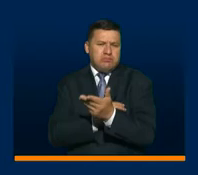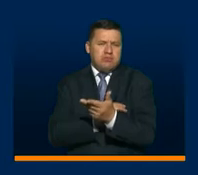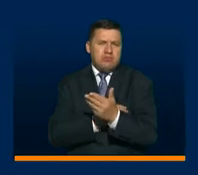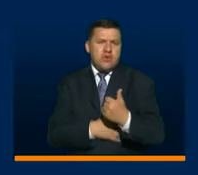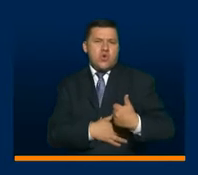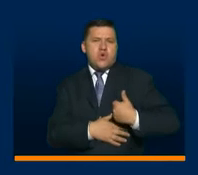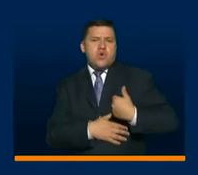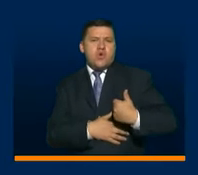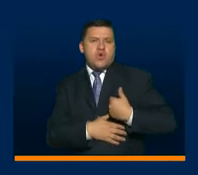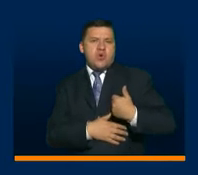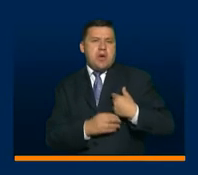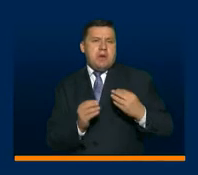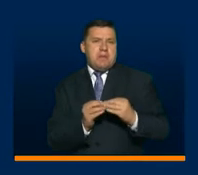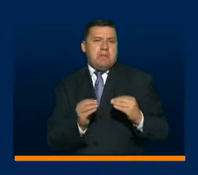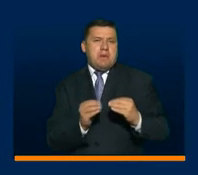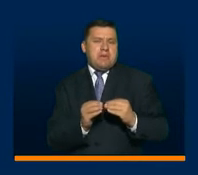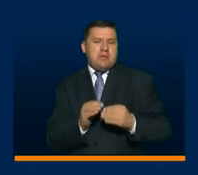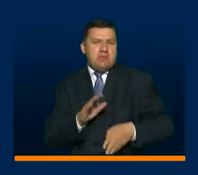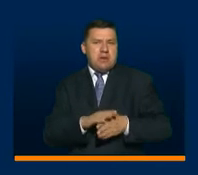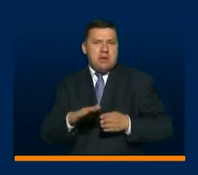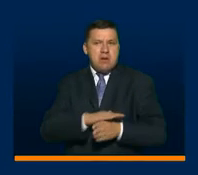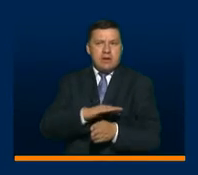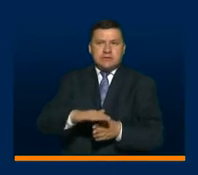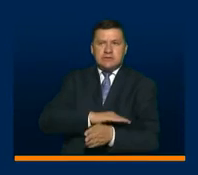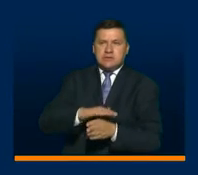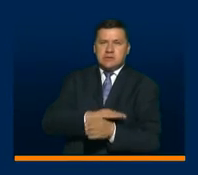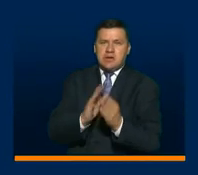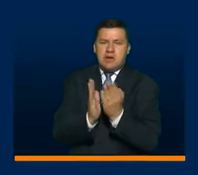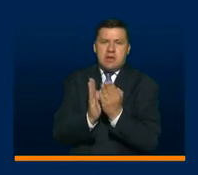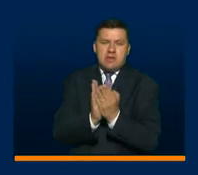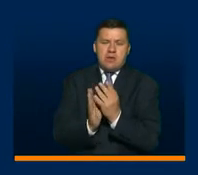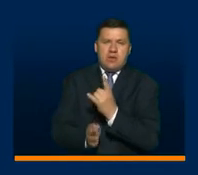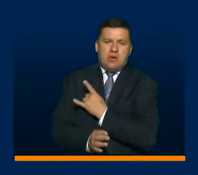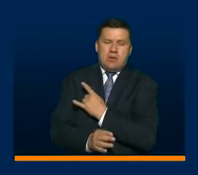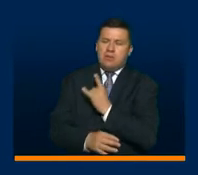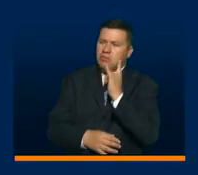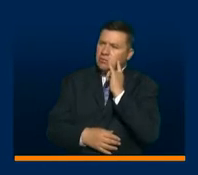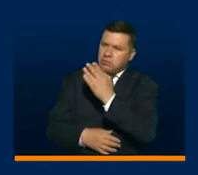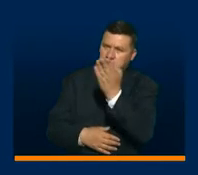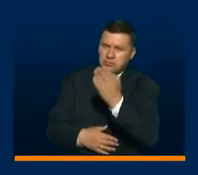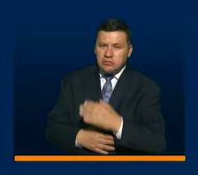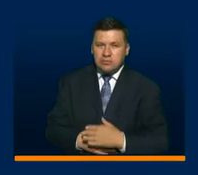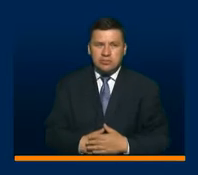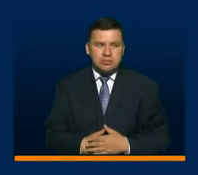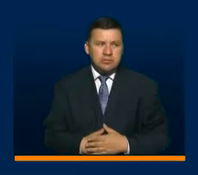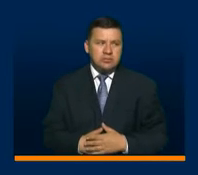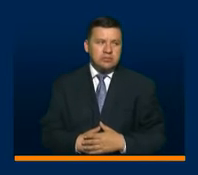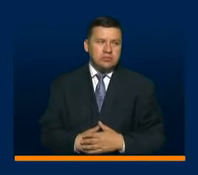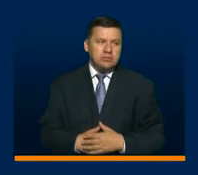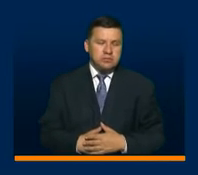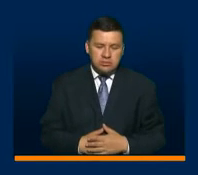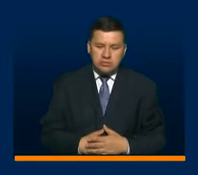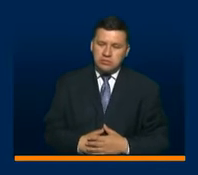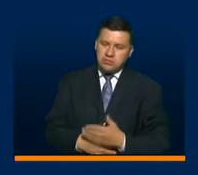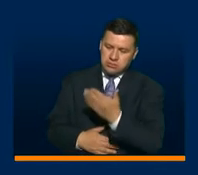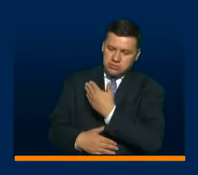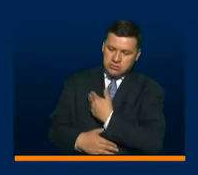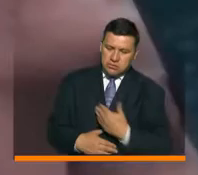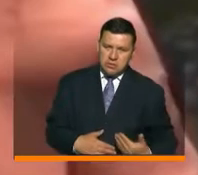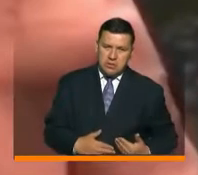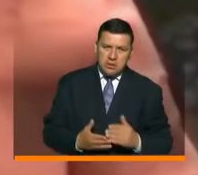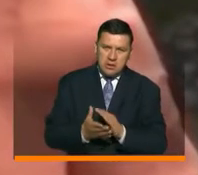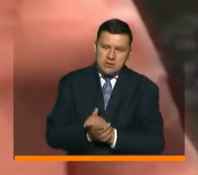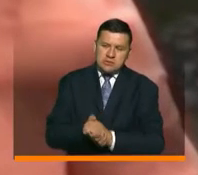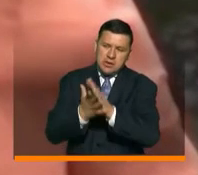los jóvenes sigan teniendo también el acceso a la educación superior. Lo escuchamos. Señor presidente, un